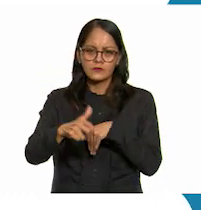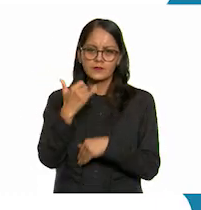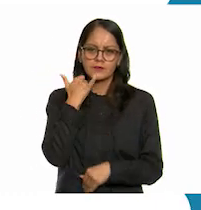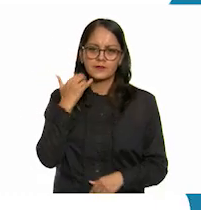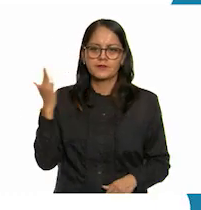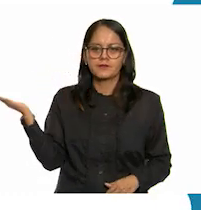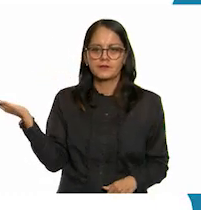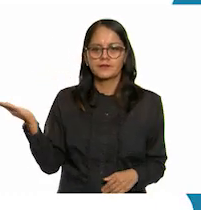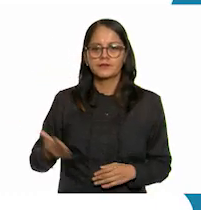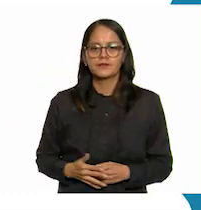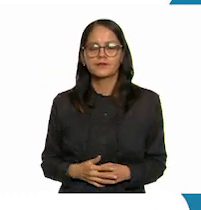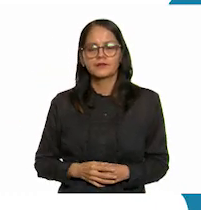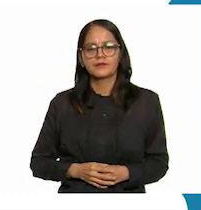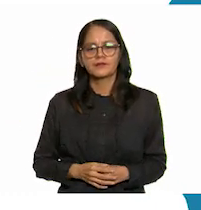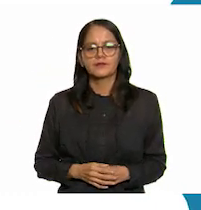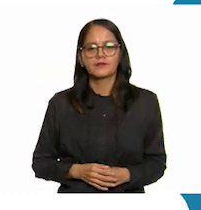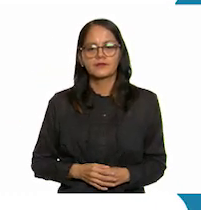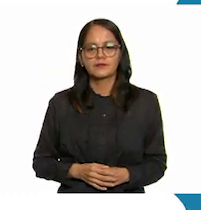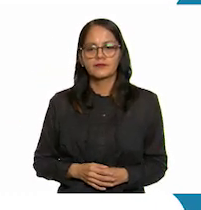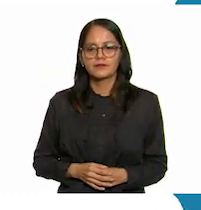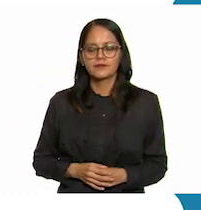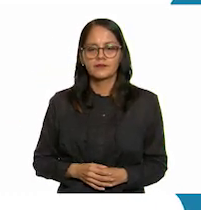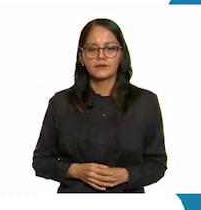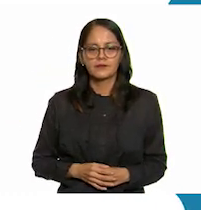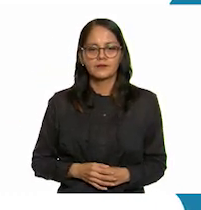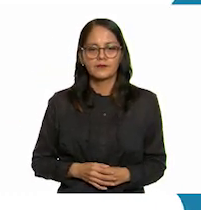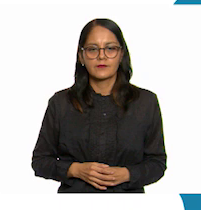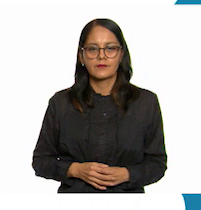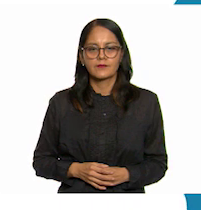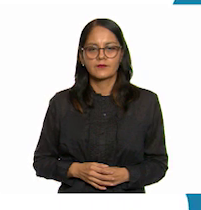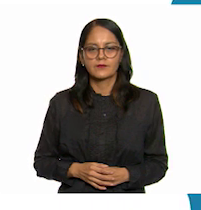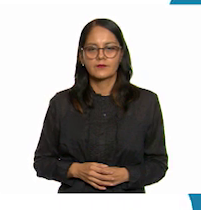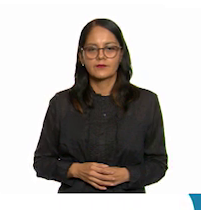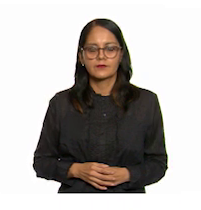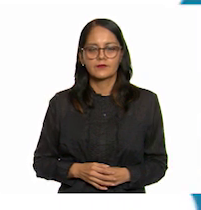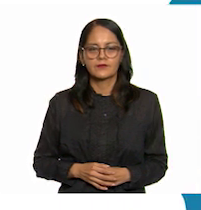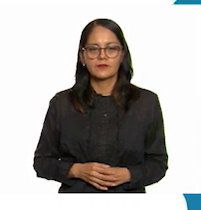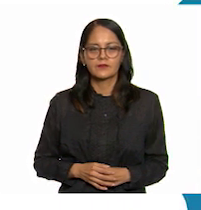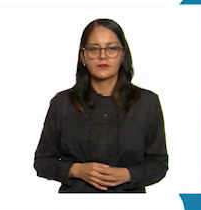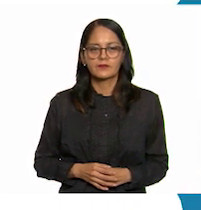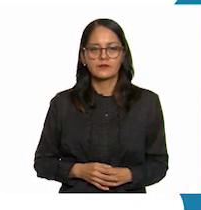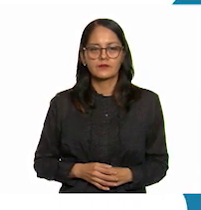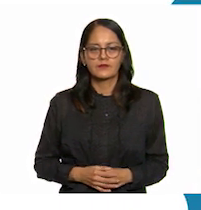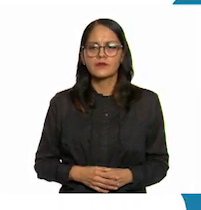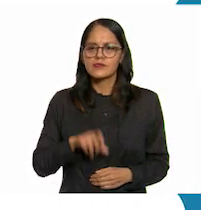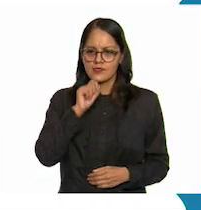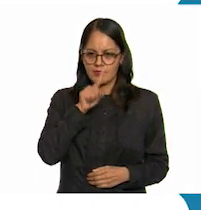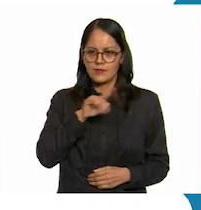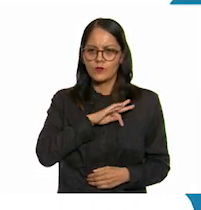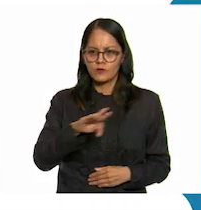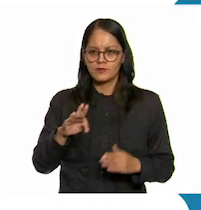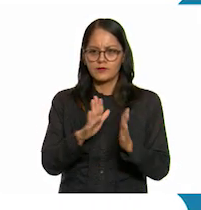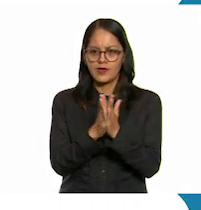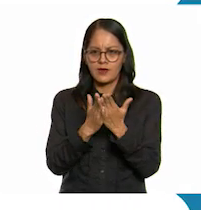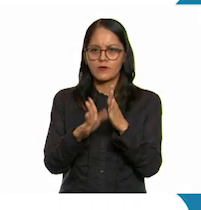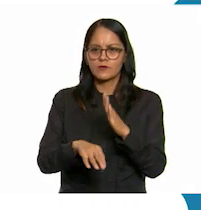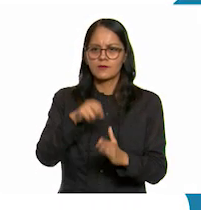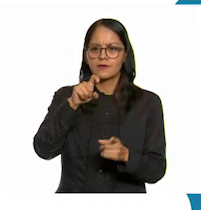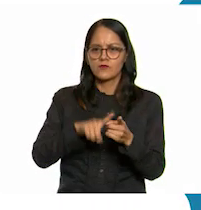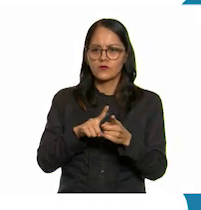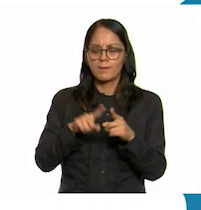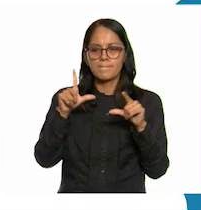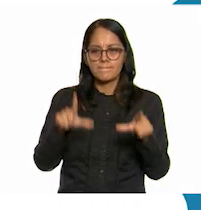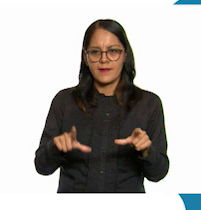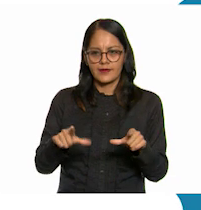41 72 04 13 con 100 líneas también puedes encontrar los libros de texto en la